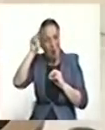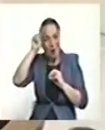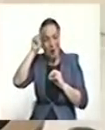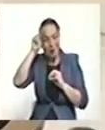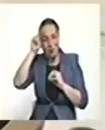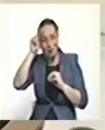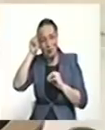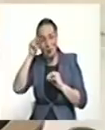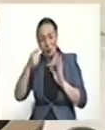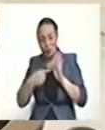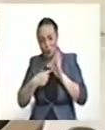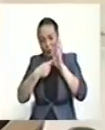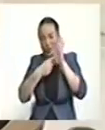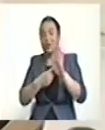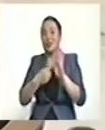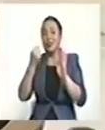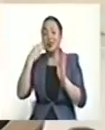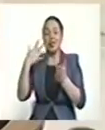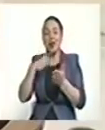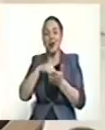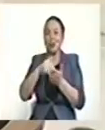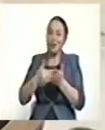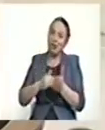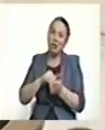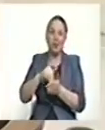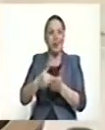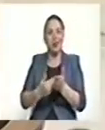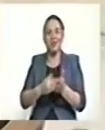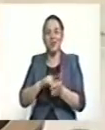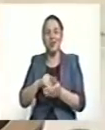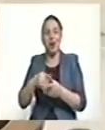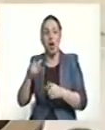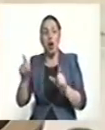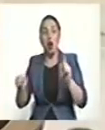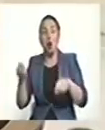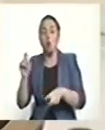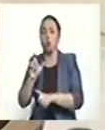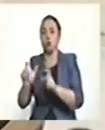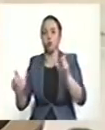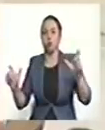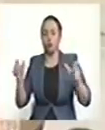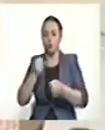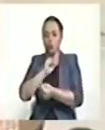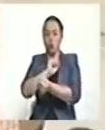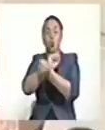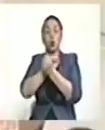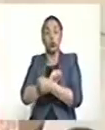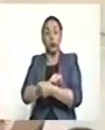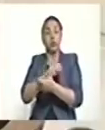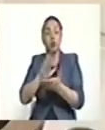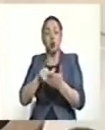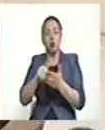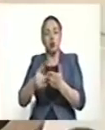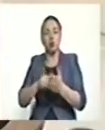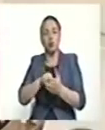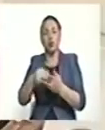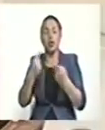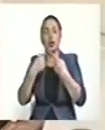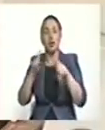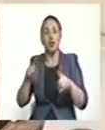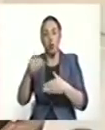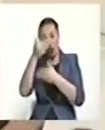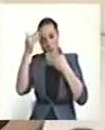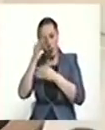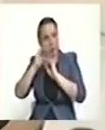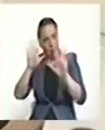Eso demuestra también la debilidad que hay y la debilidad que tienen las personas que sean sometidas a esa jurisdicción, distintas a las FARC, por